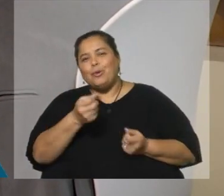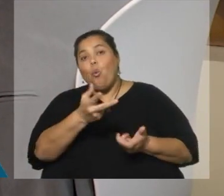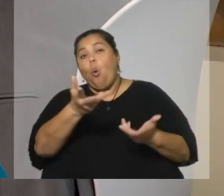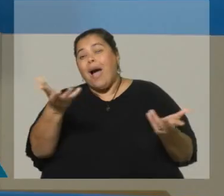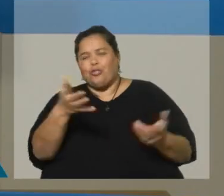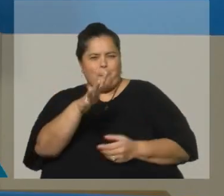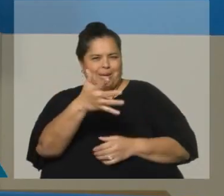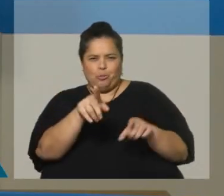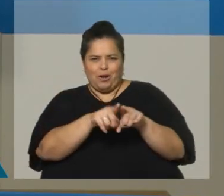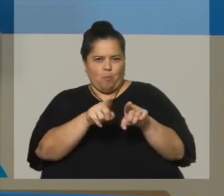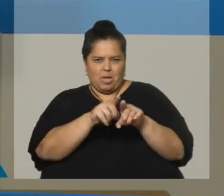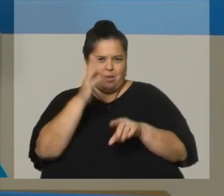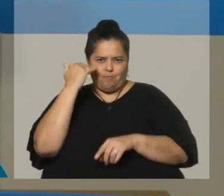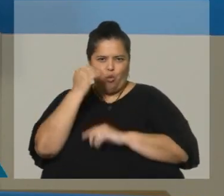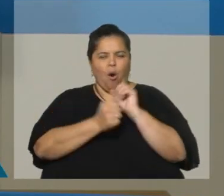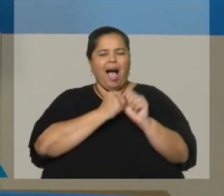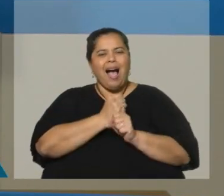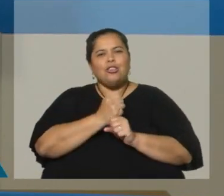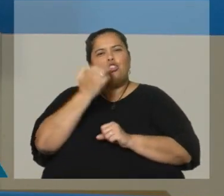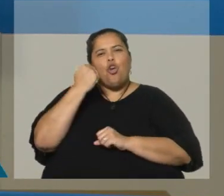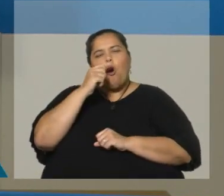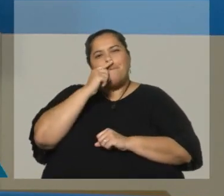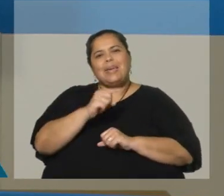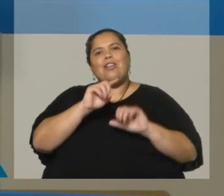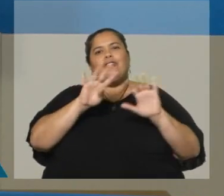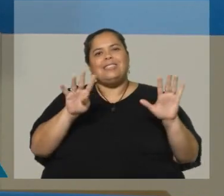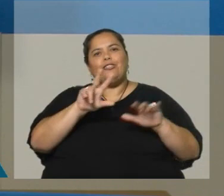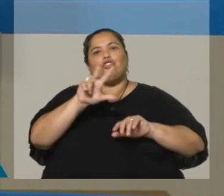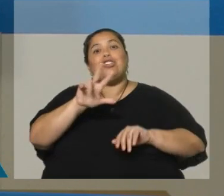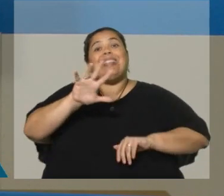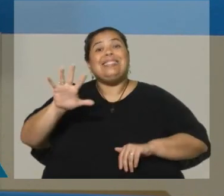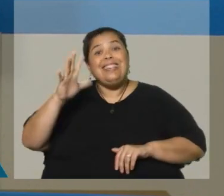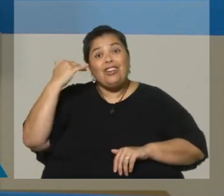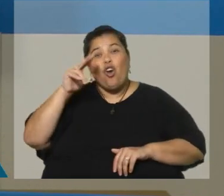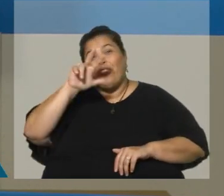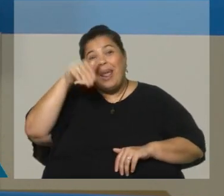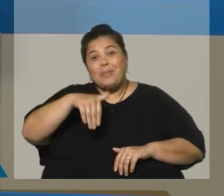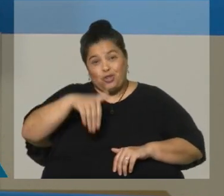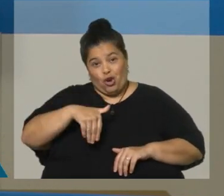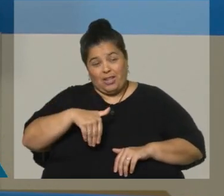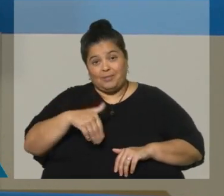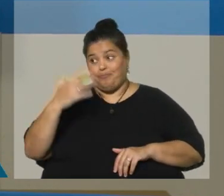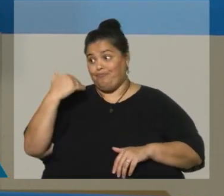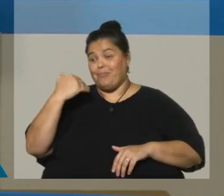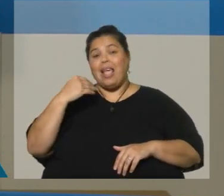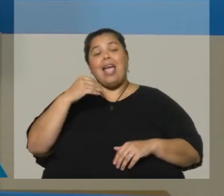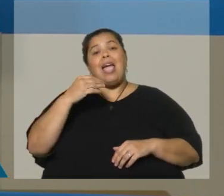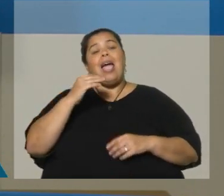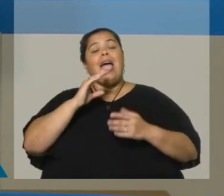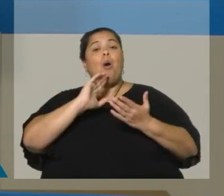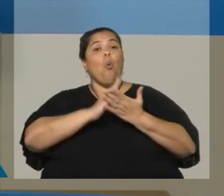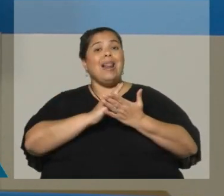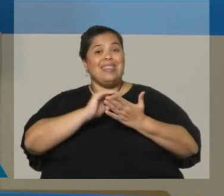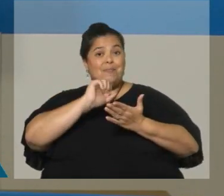¿no? El censo del año 1985 éramos alrededor de 3 millones. En el último censo del 2011 éramos casi 3 millones 300